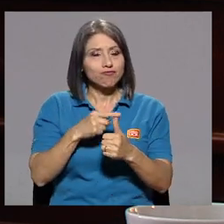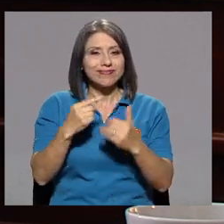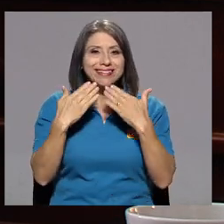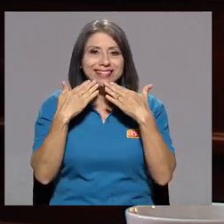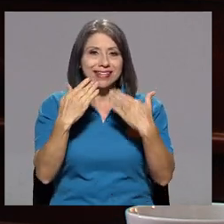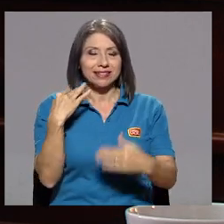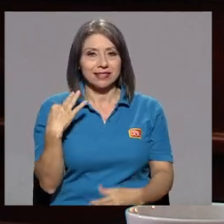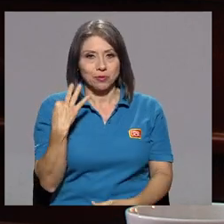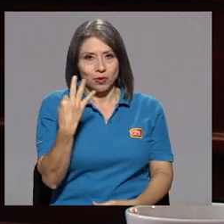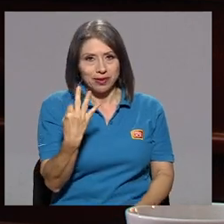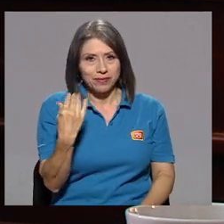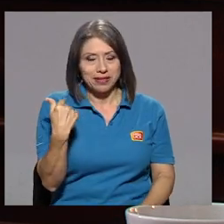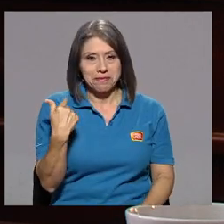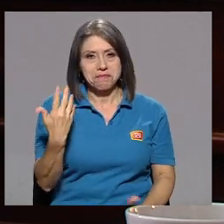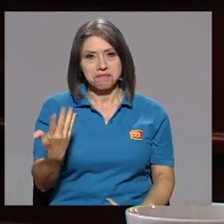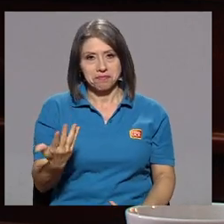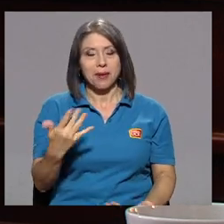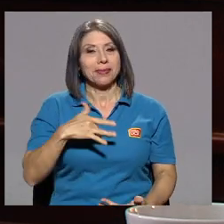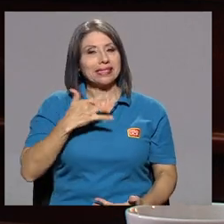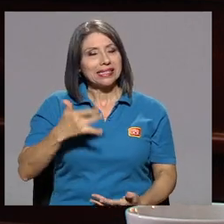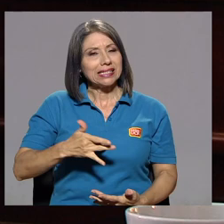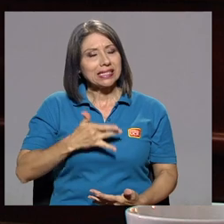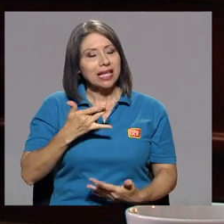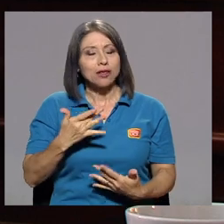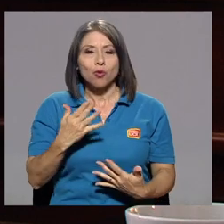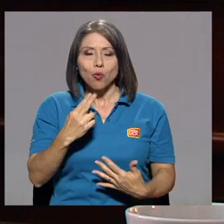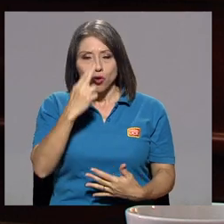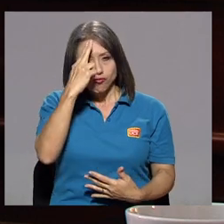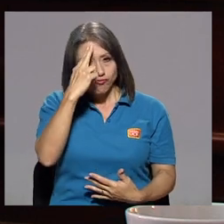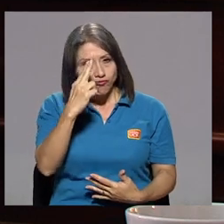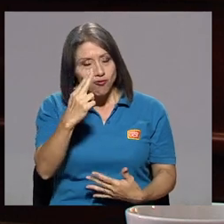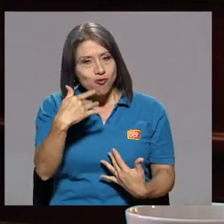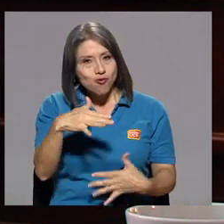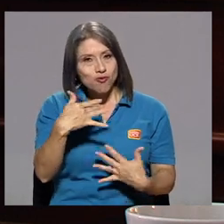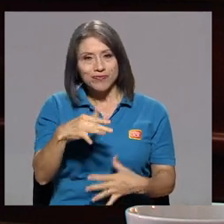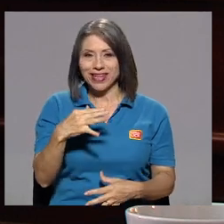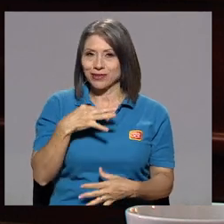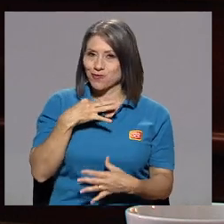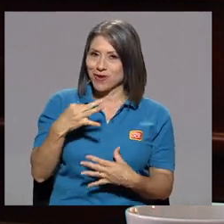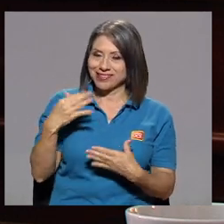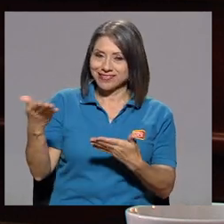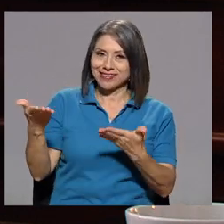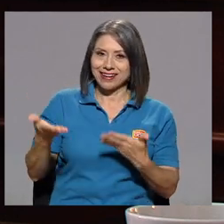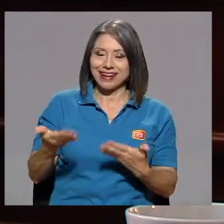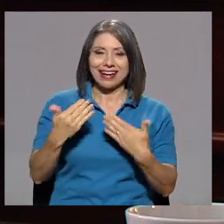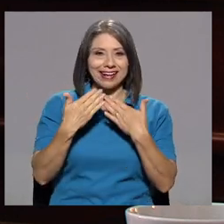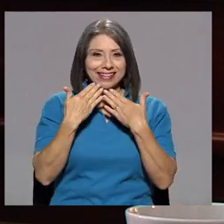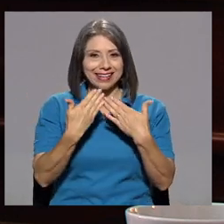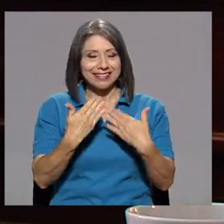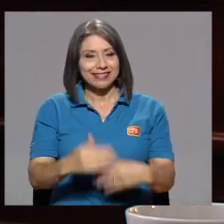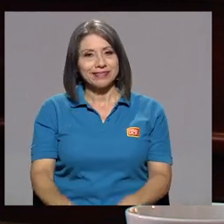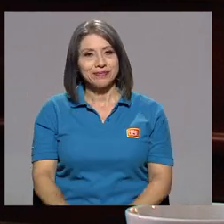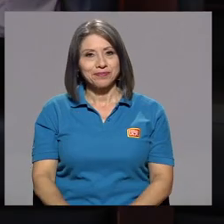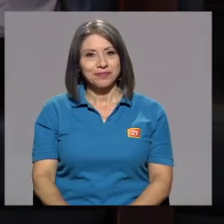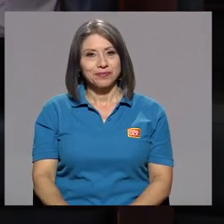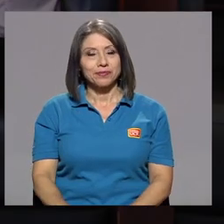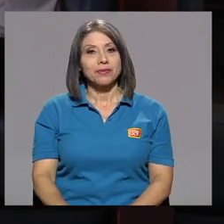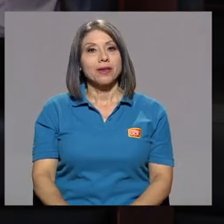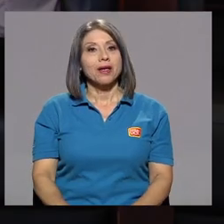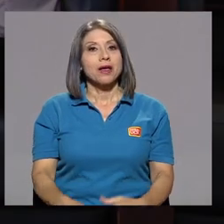gracias por haberme invitado. Me siento muy, muy halagada. Es un placer tenerla. Gracias. Bueno,